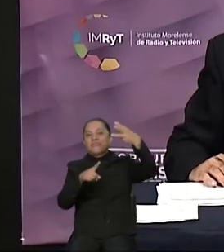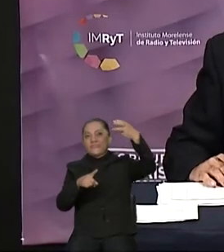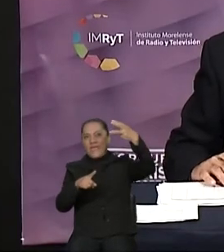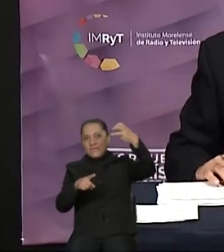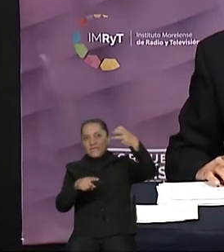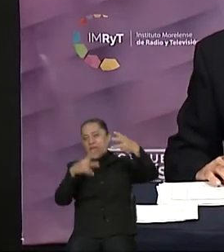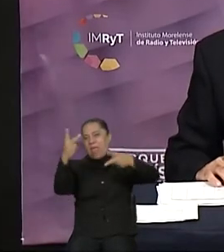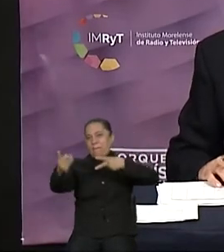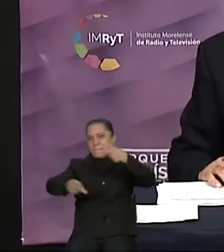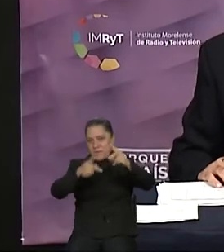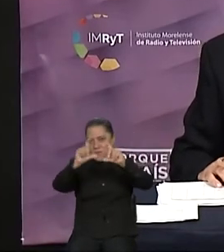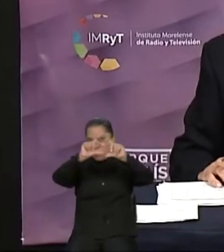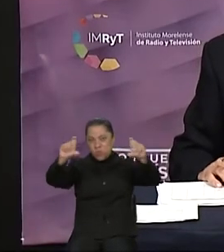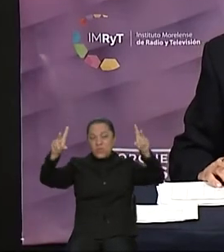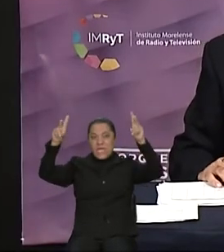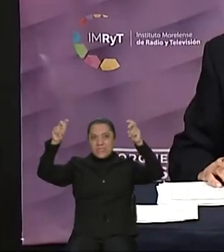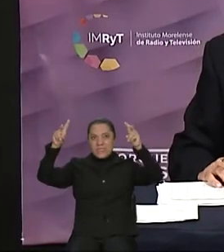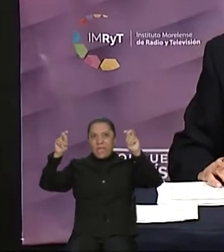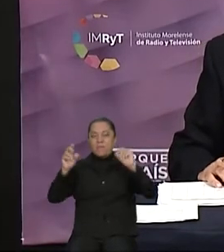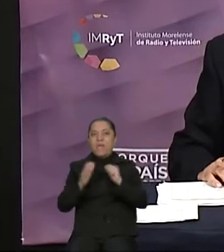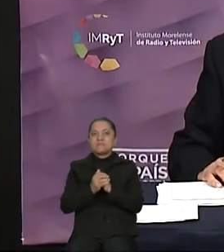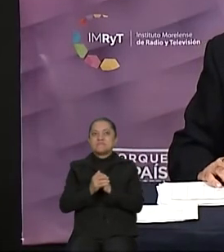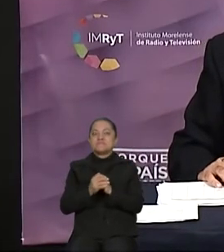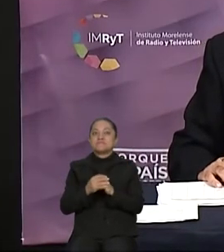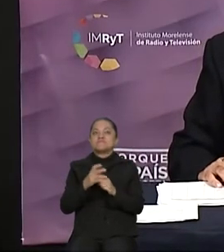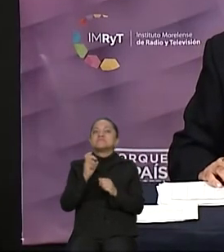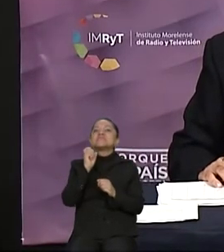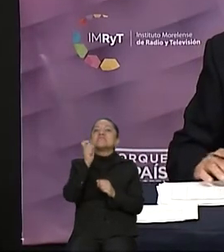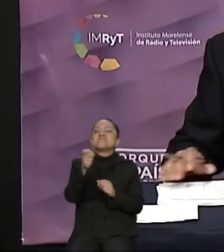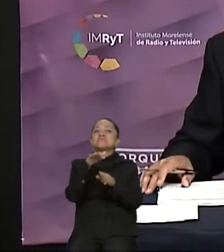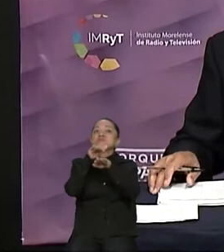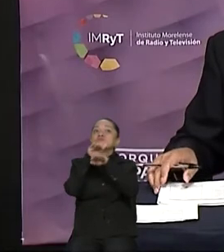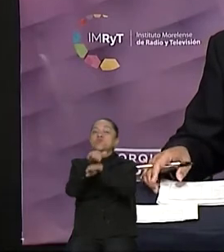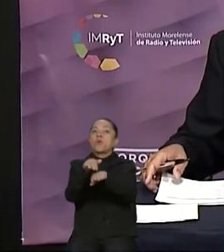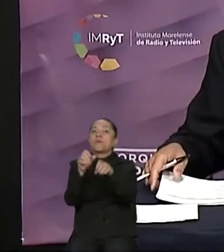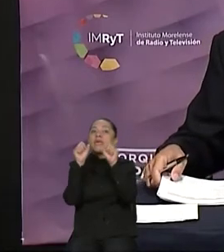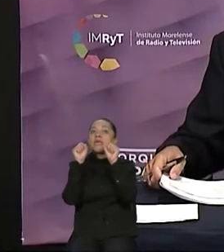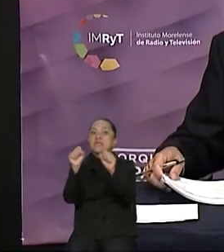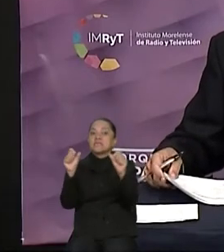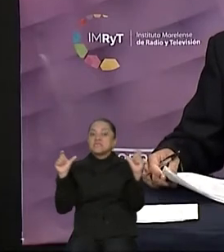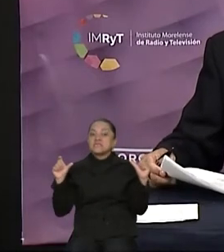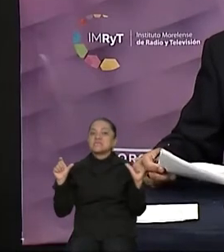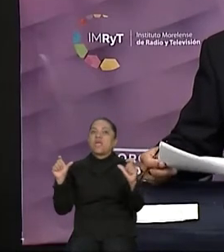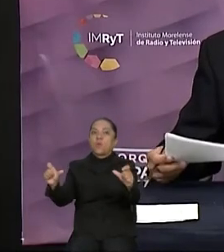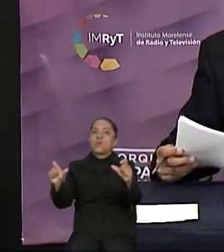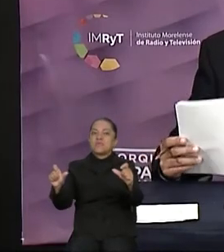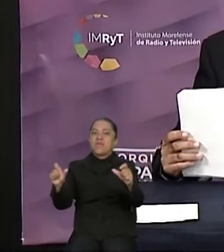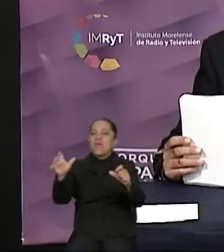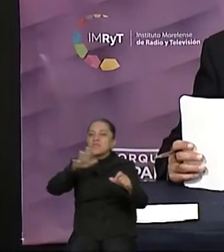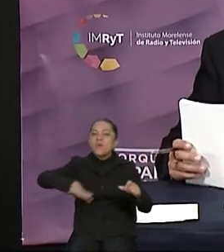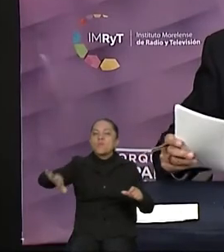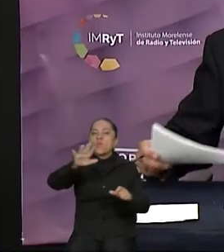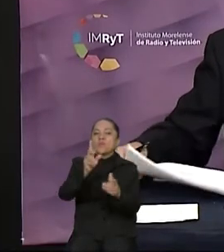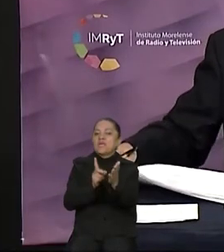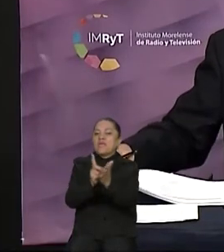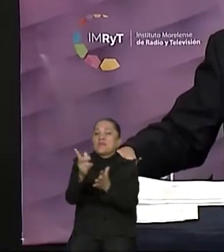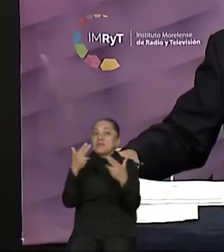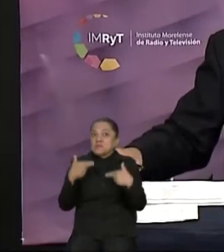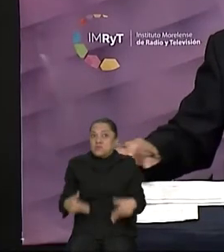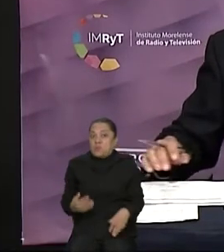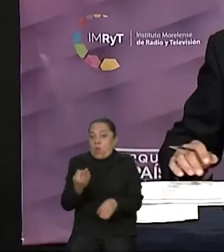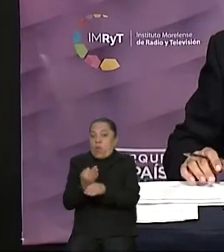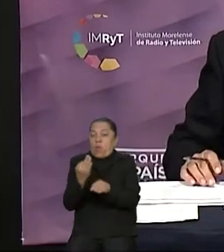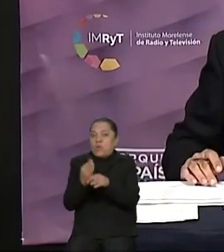temática que versa sobre seguridad pública y derechos humanos, temas actuales, temas